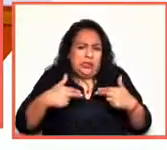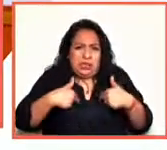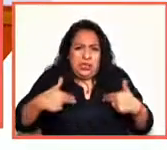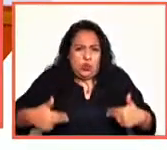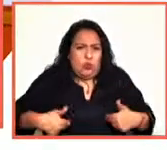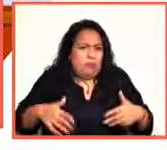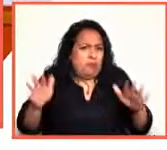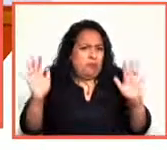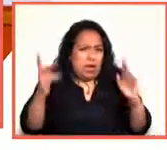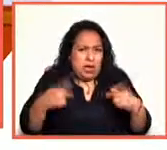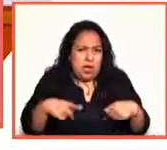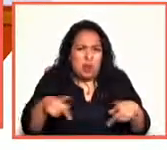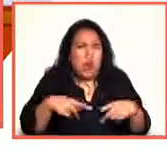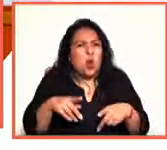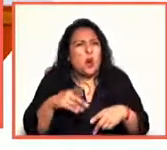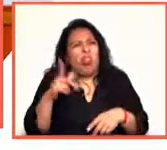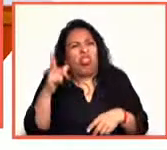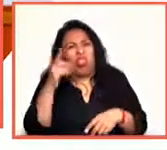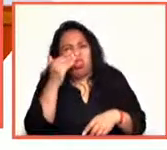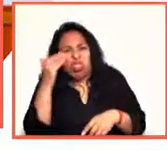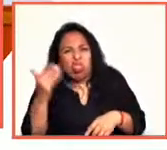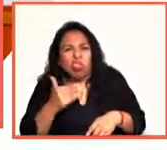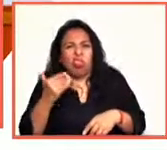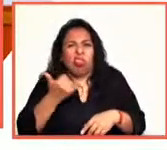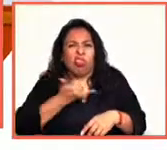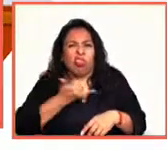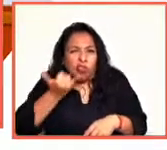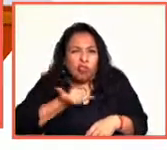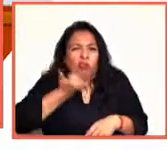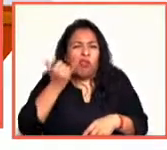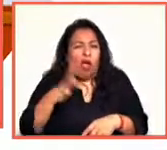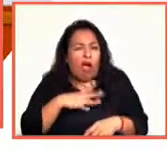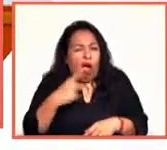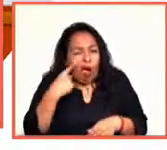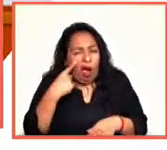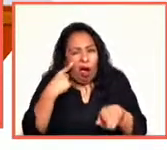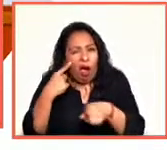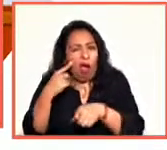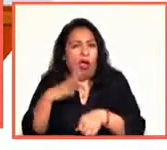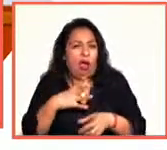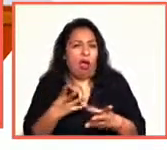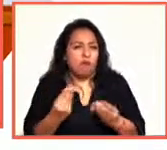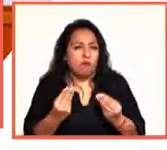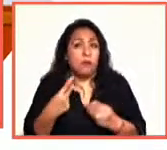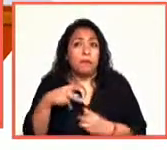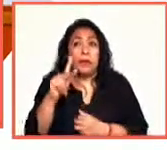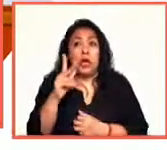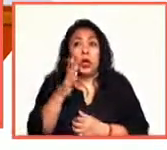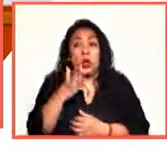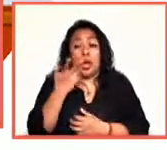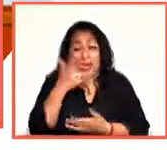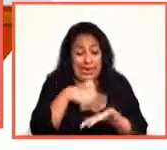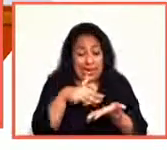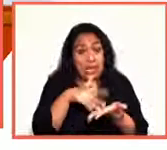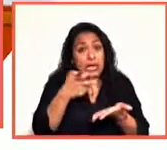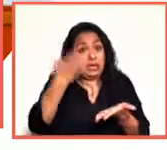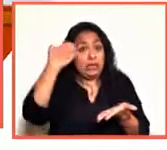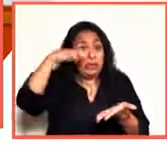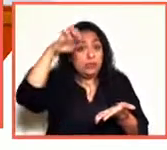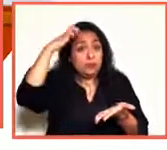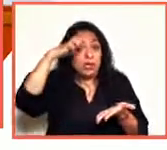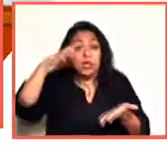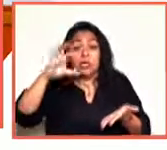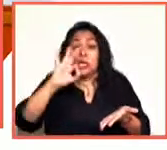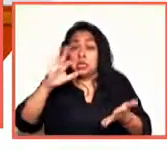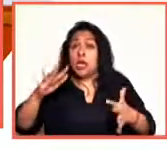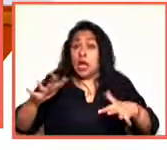la imperfección y el error que están ahí presentes. Pero leer es una experiencia, es una experiencia que incluso le puede cambiar a uno